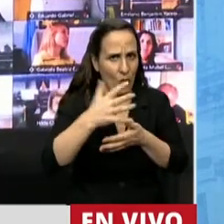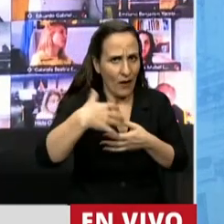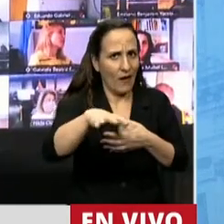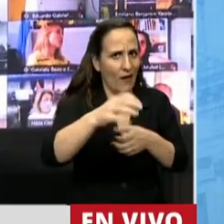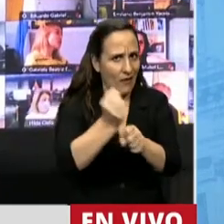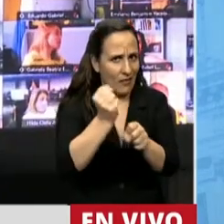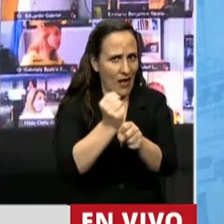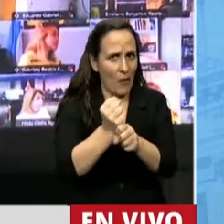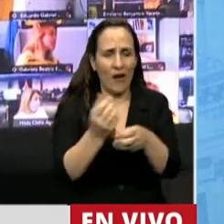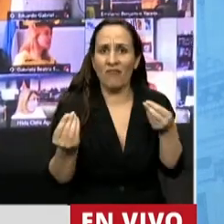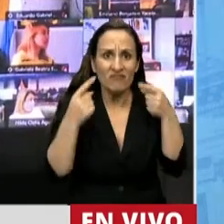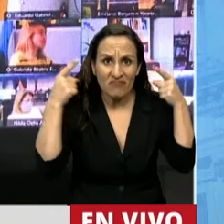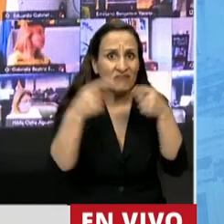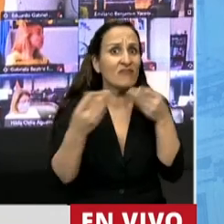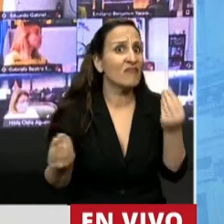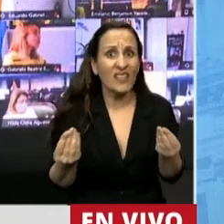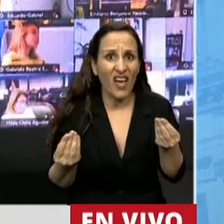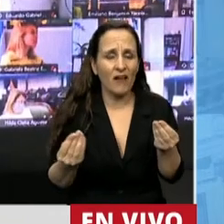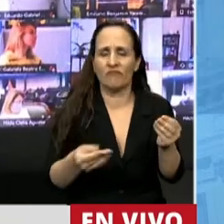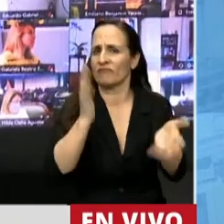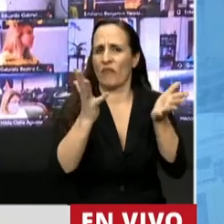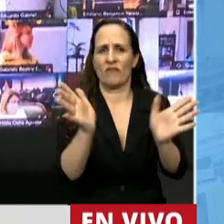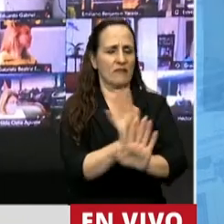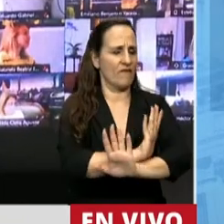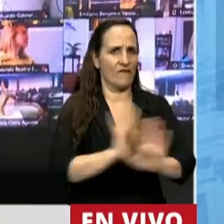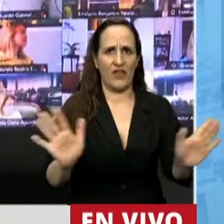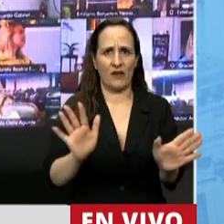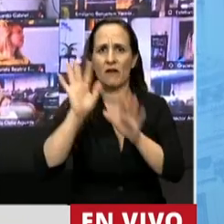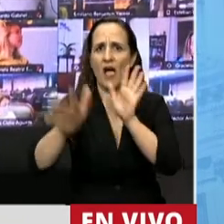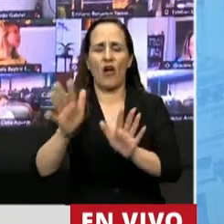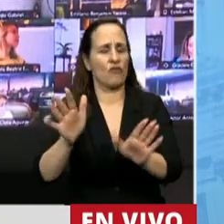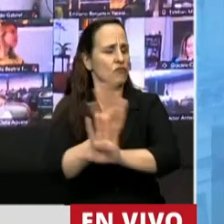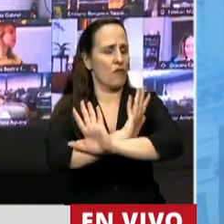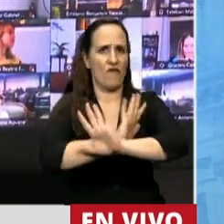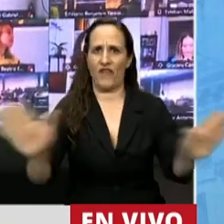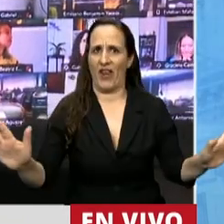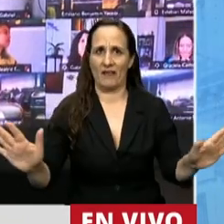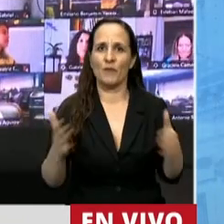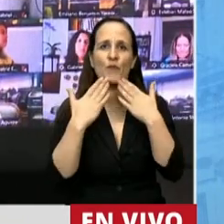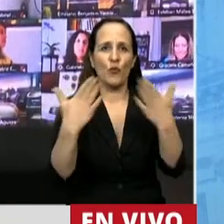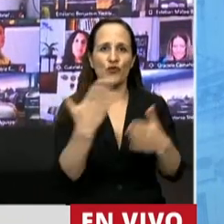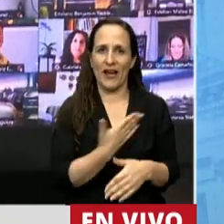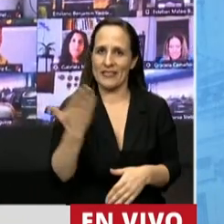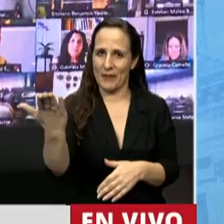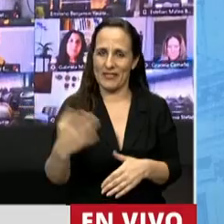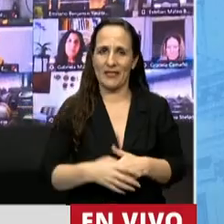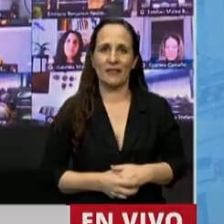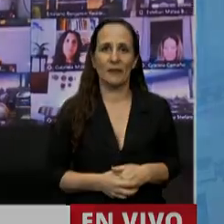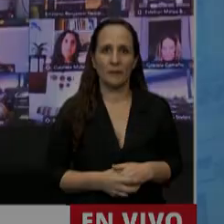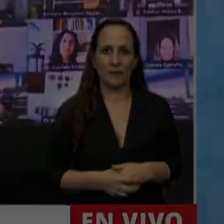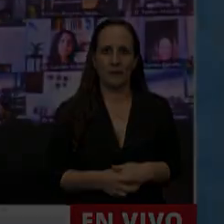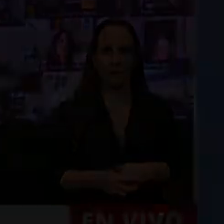eliminar definitivamente los actos de violencia y acoso en el ámbito del trabajo. Muchas gracias, presidente. Gracias,